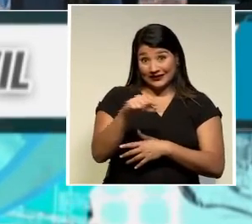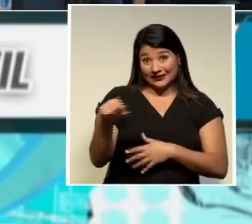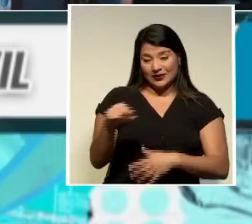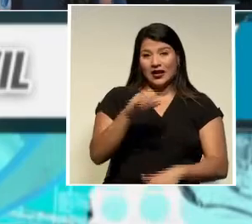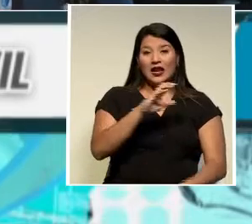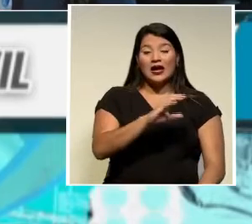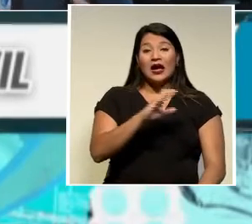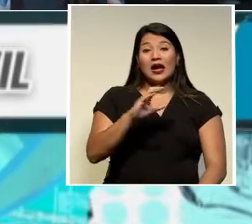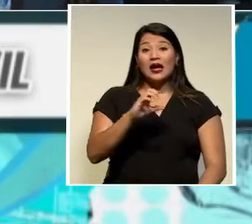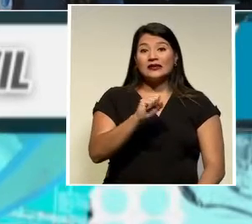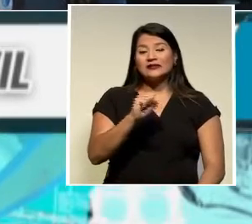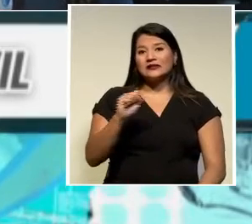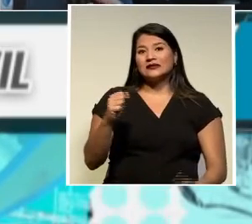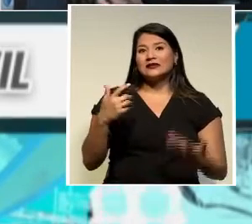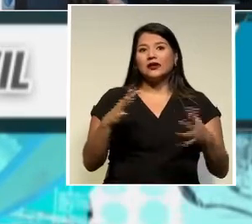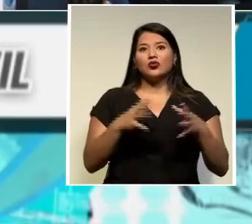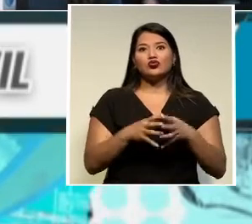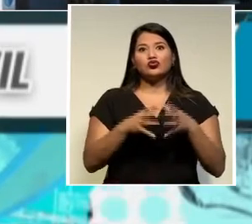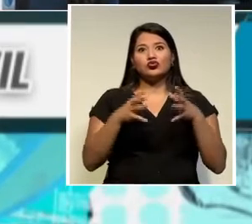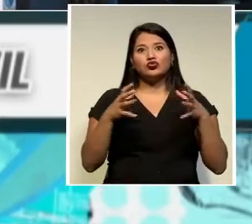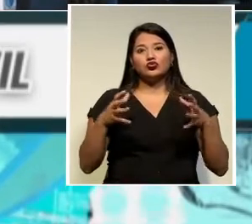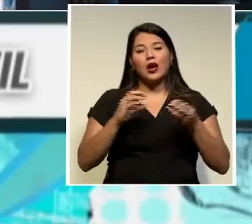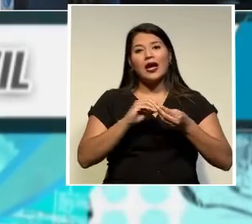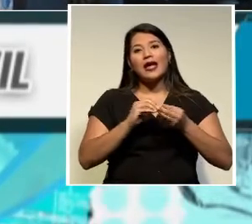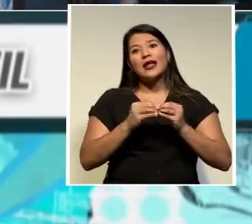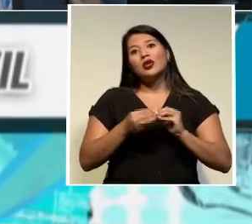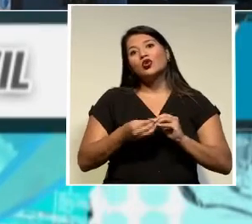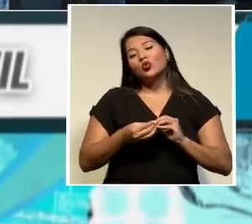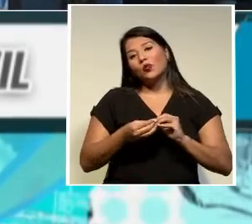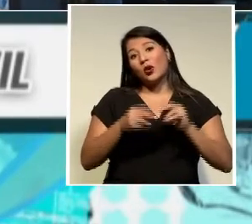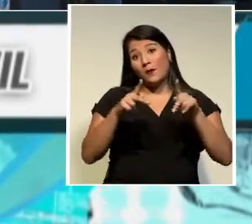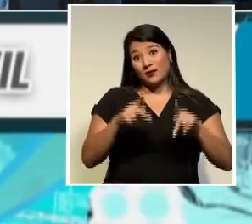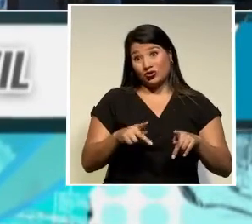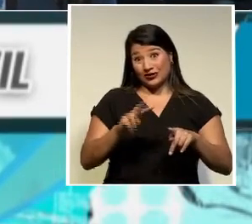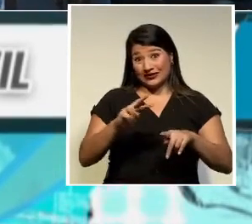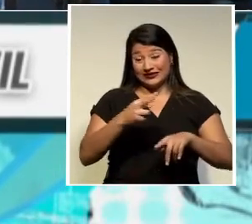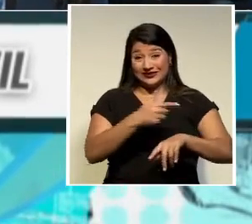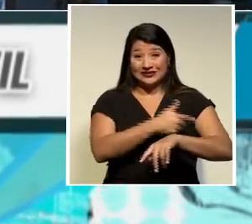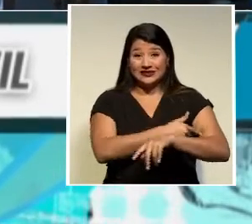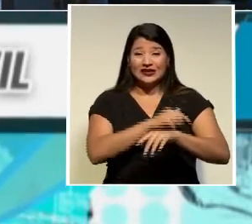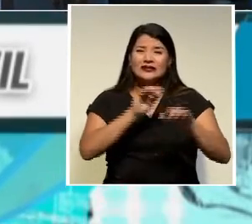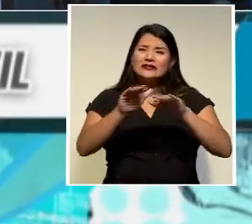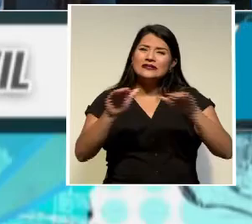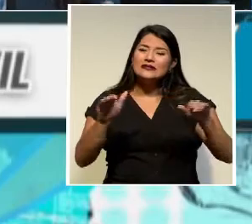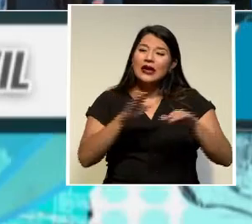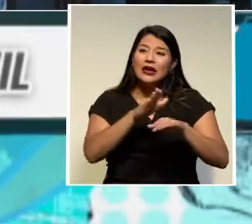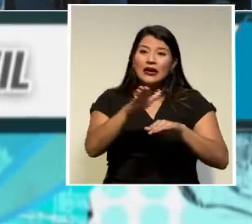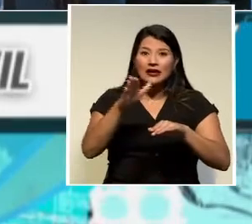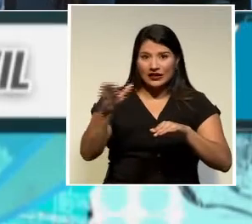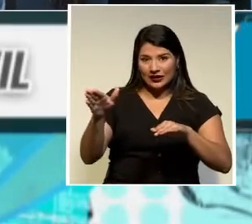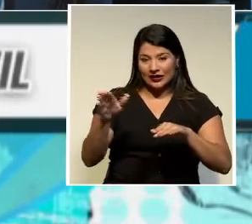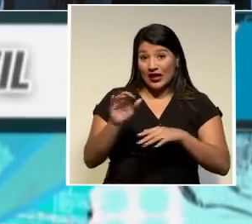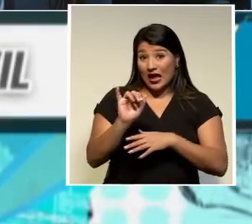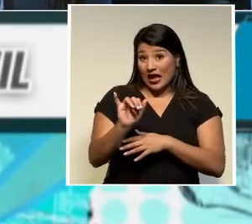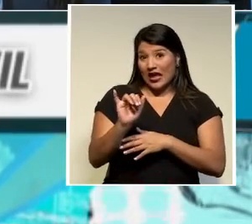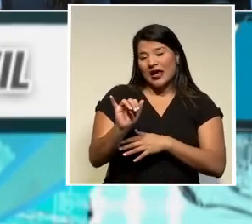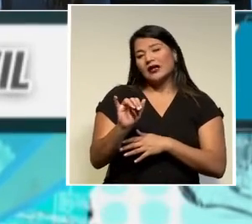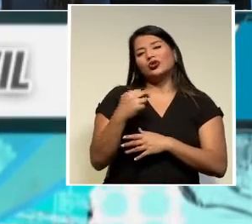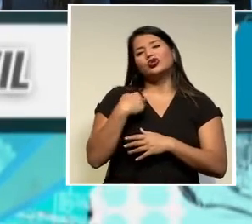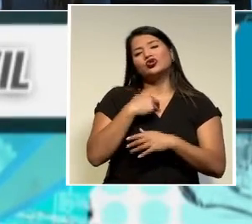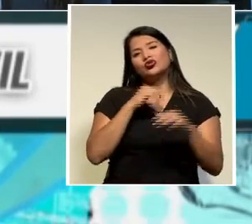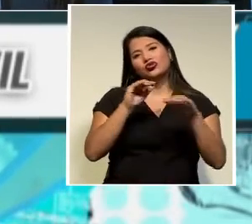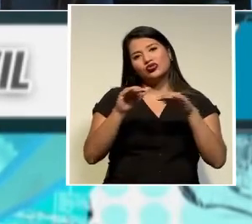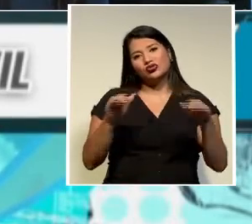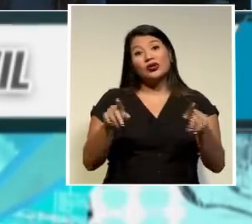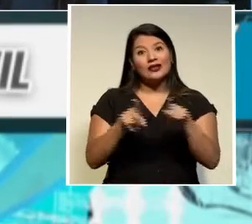caja ha aumentado el número de dosis que se aplican y ha hecho el llamado de asistir a los diferentes vacunatorios ese es el llamado que nosotros le